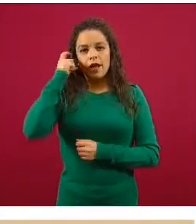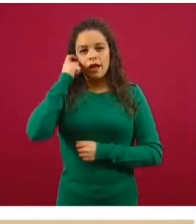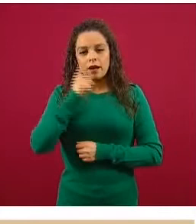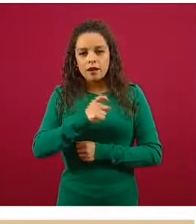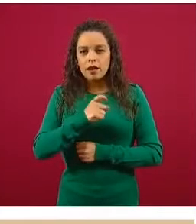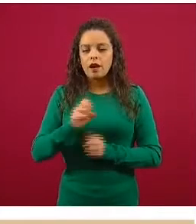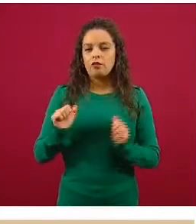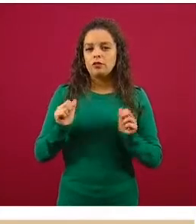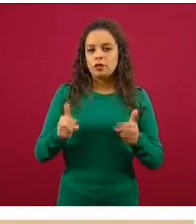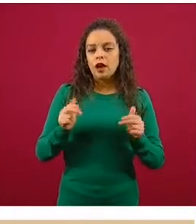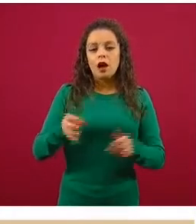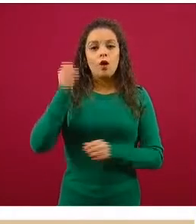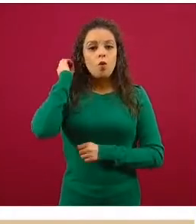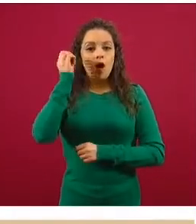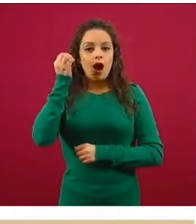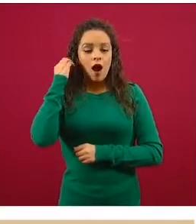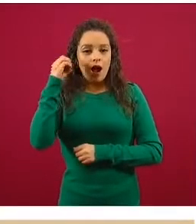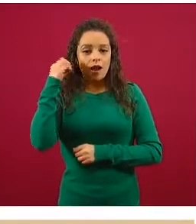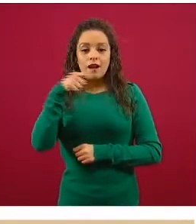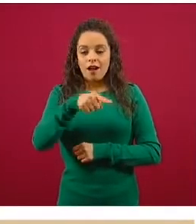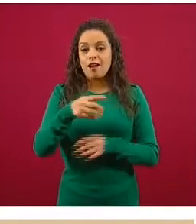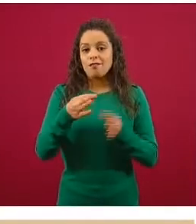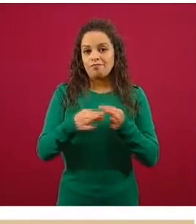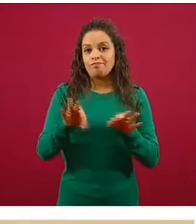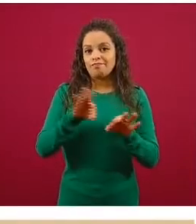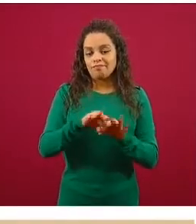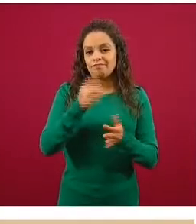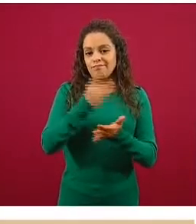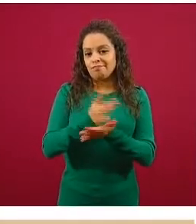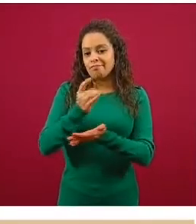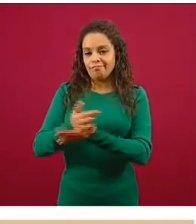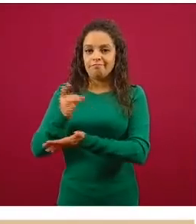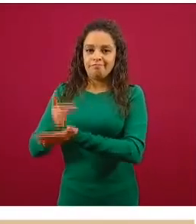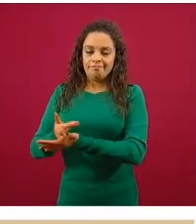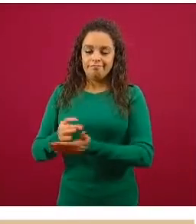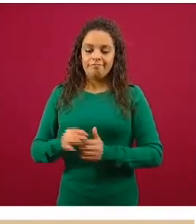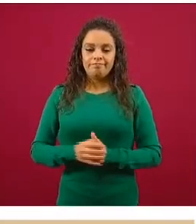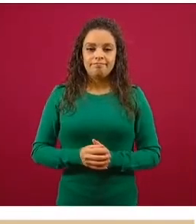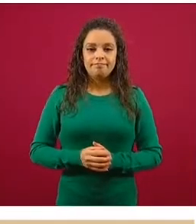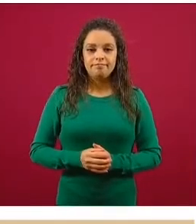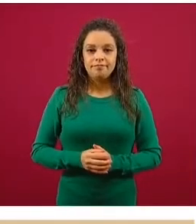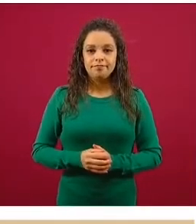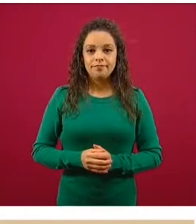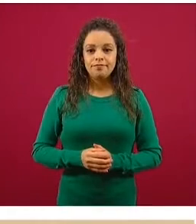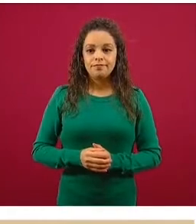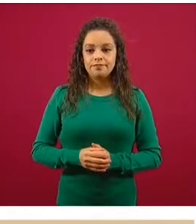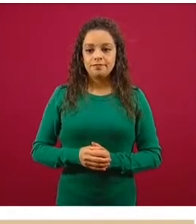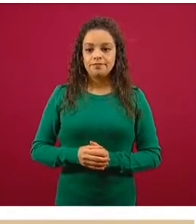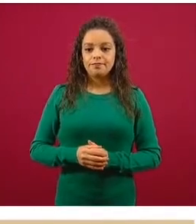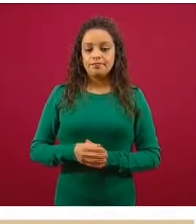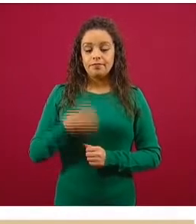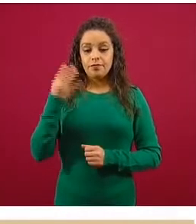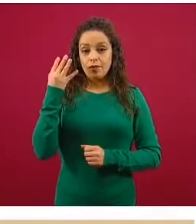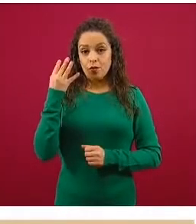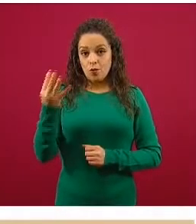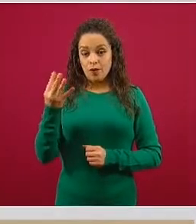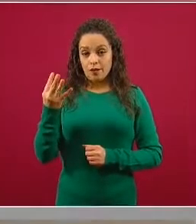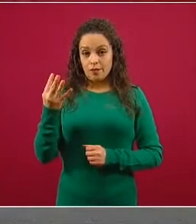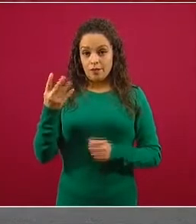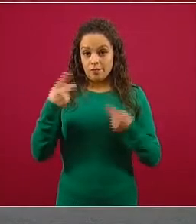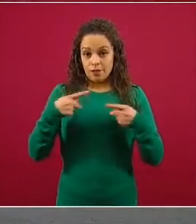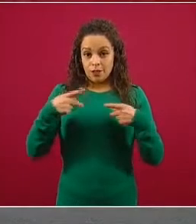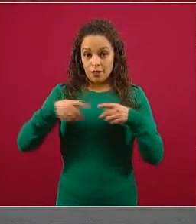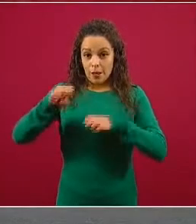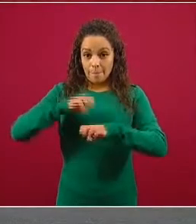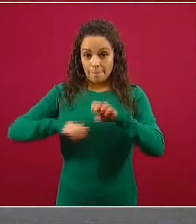en particular. Por eso hoy quisimos traer estos testimonios de estos cuatro empresarios,